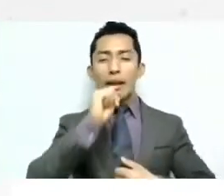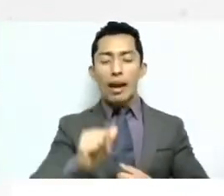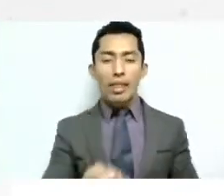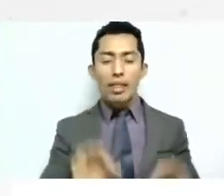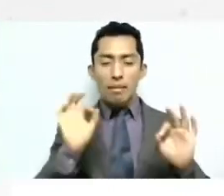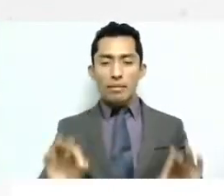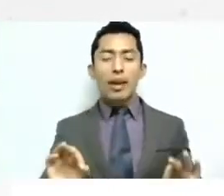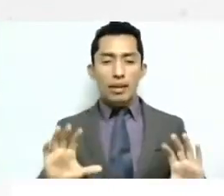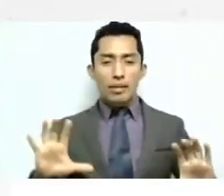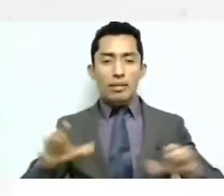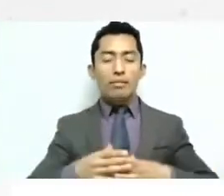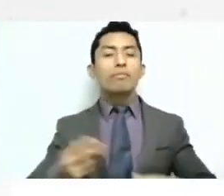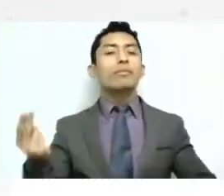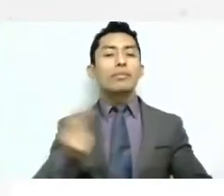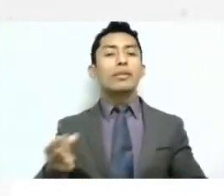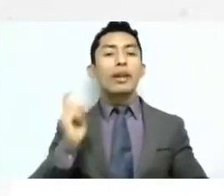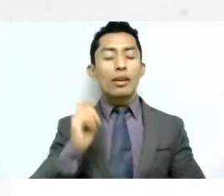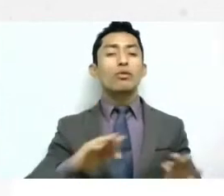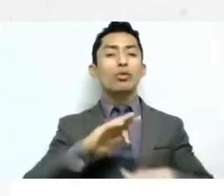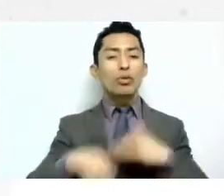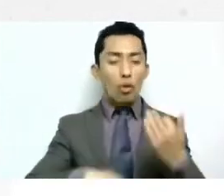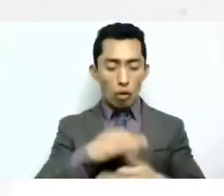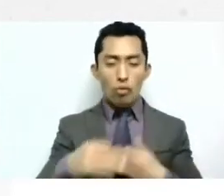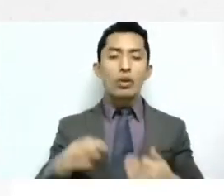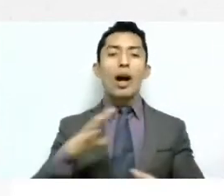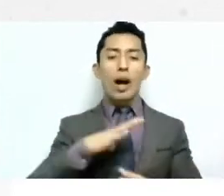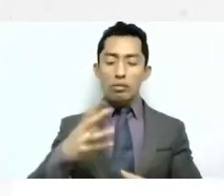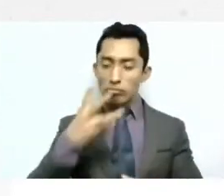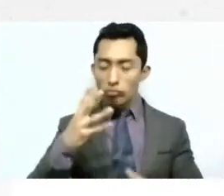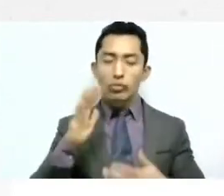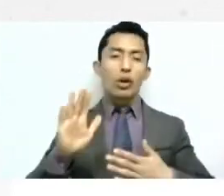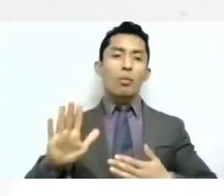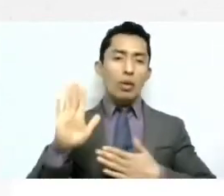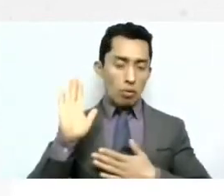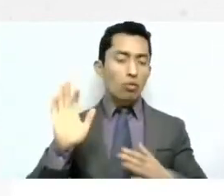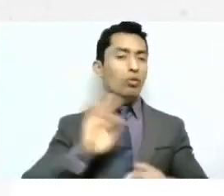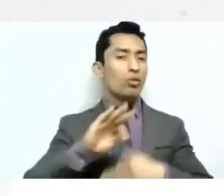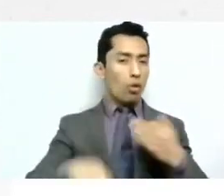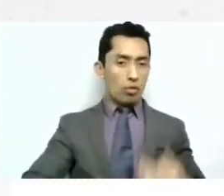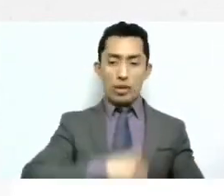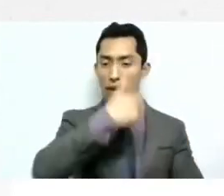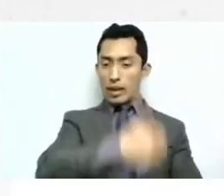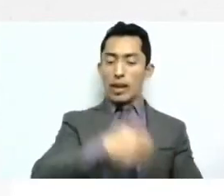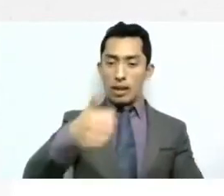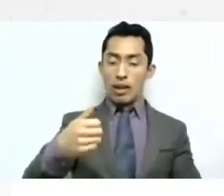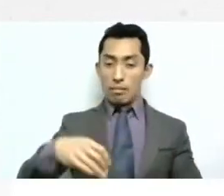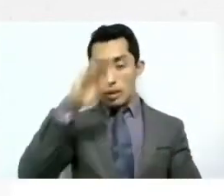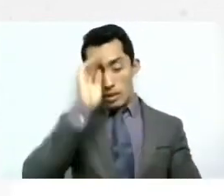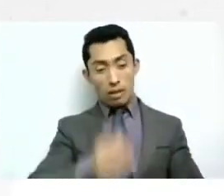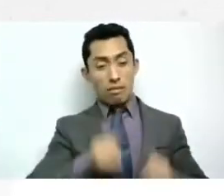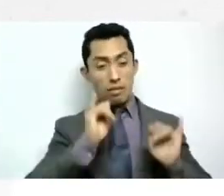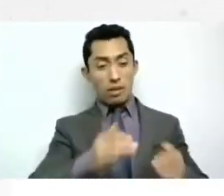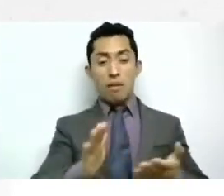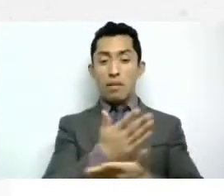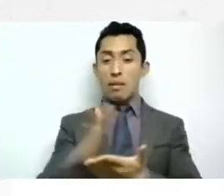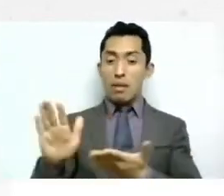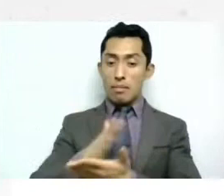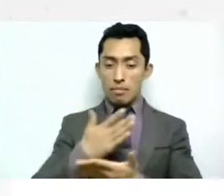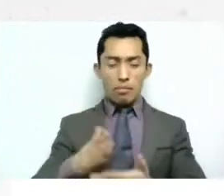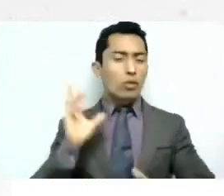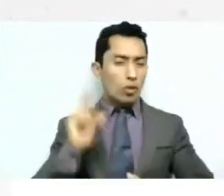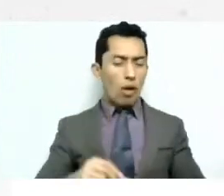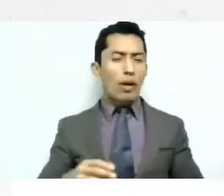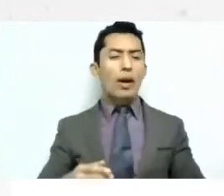todos estemos comprometidos no podemos hacerlo de forma individual si el trabajo inicia